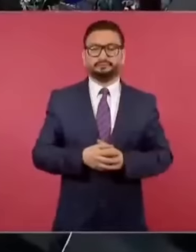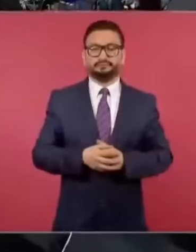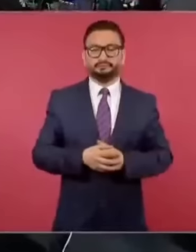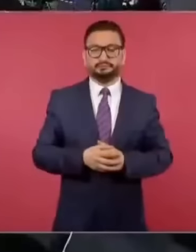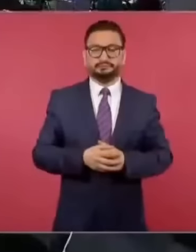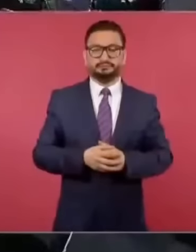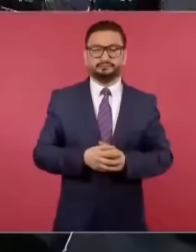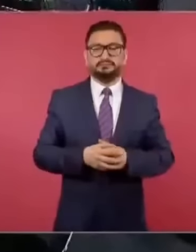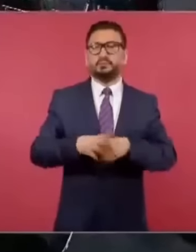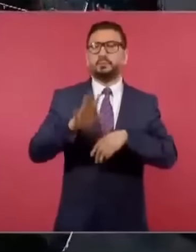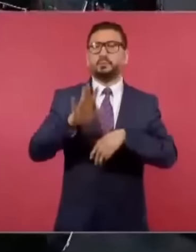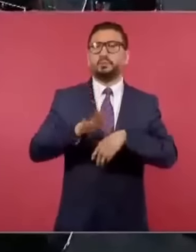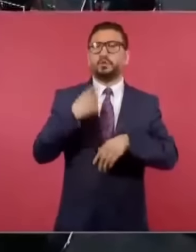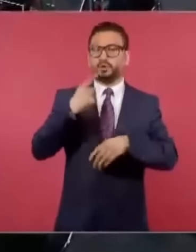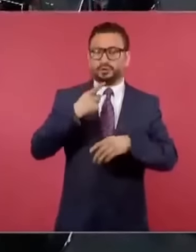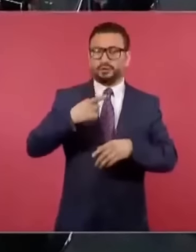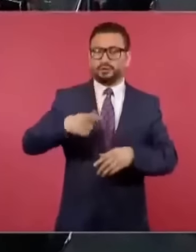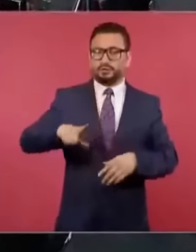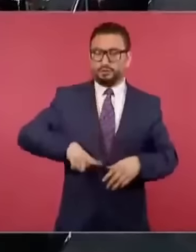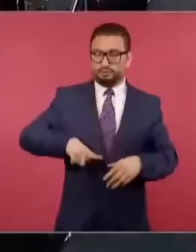¿Por qué se va a concentrar?